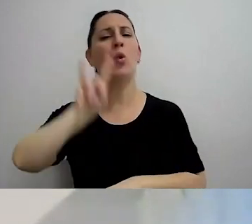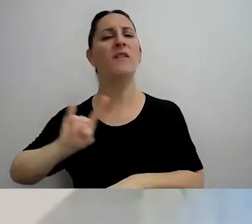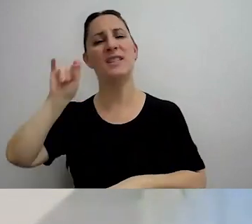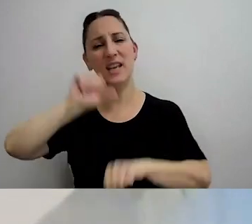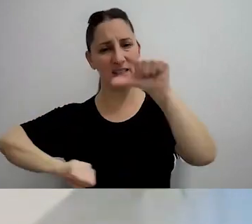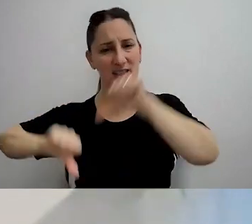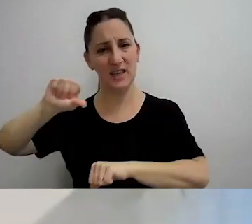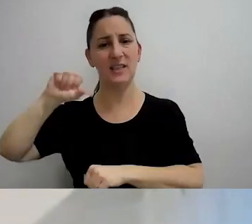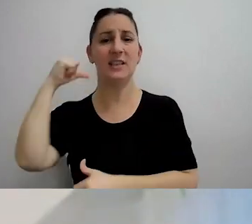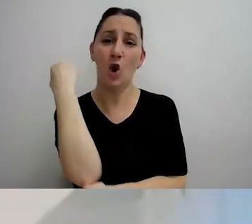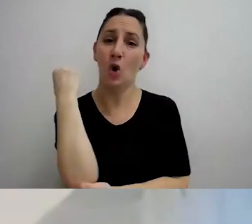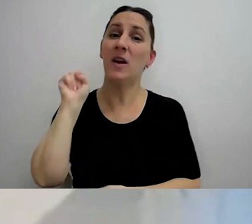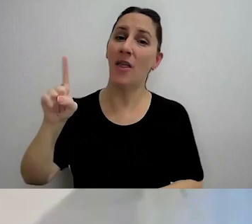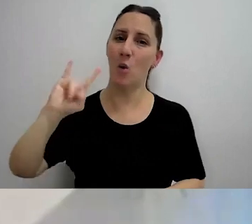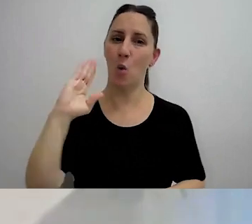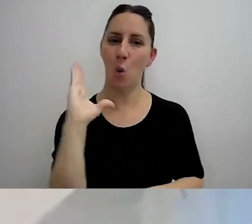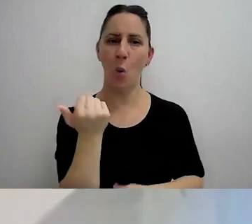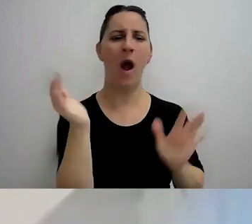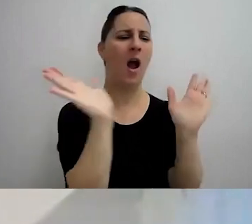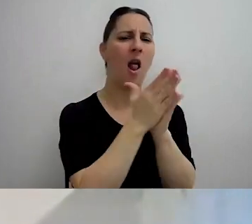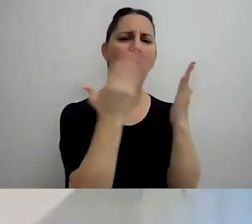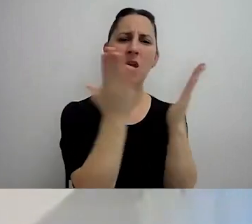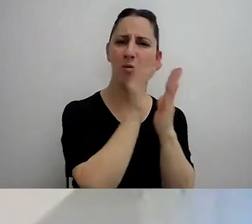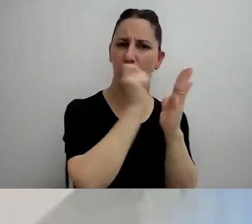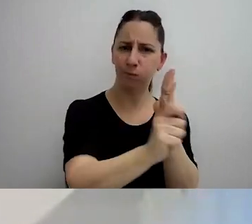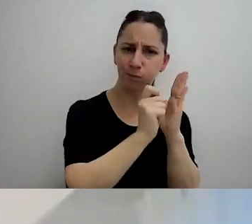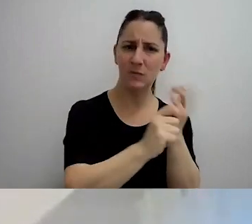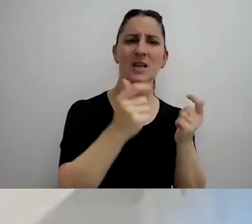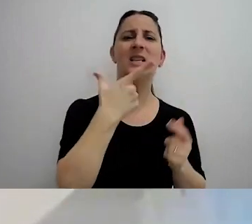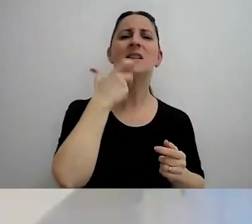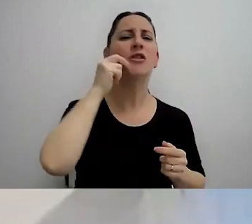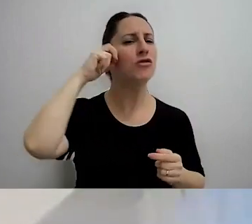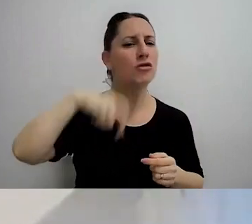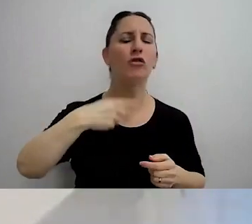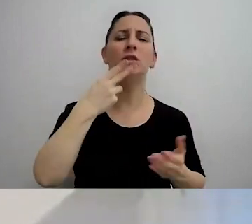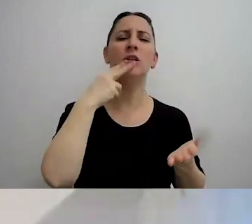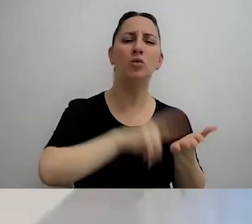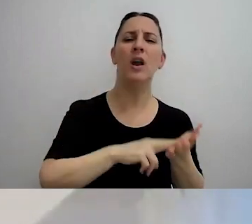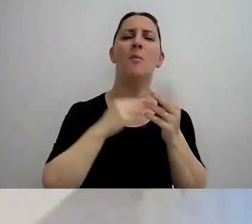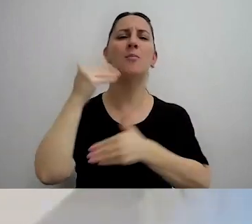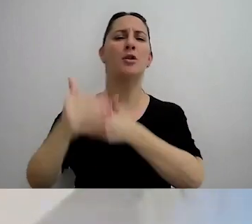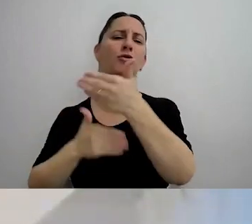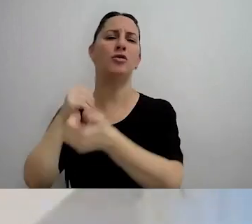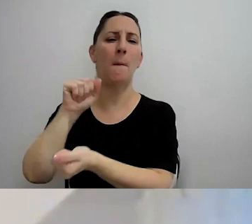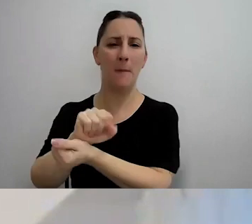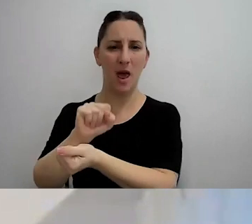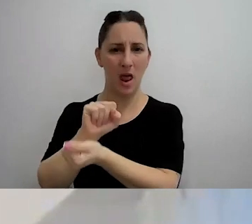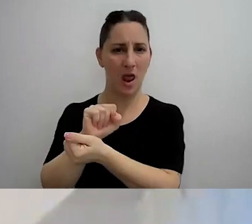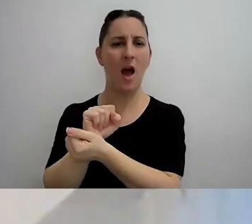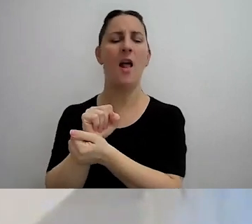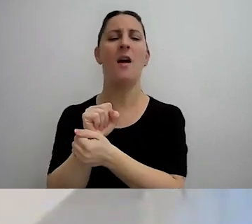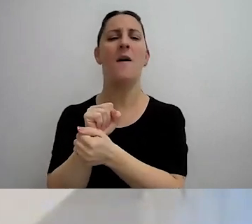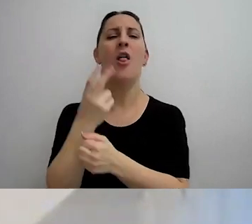de la universidad de Buenos Aires autora de los siguientes libros que son sanción tributaria y proceso penal editorial ad hoc